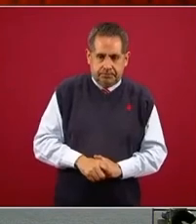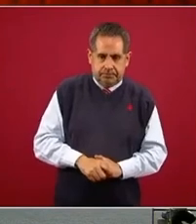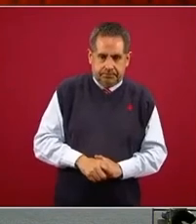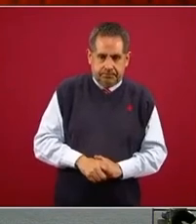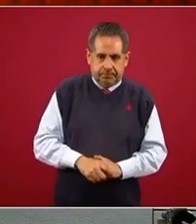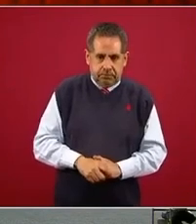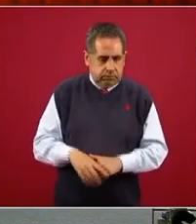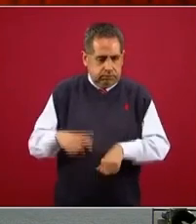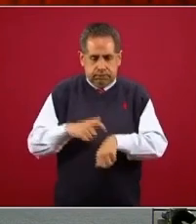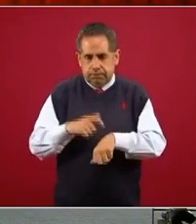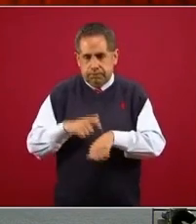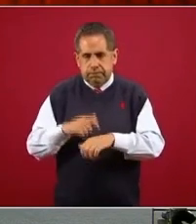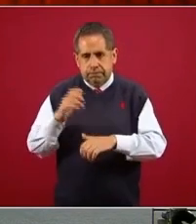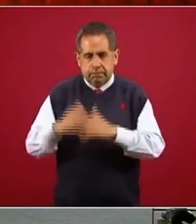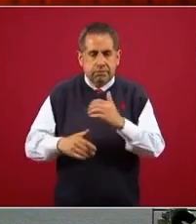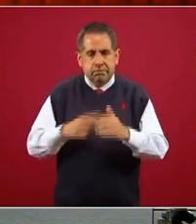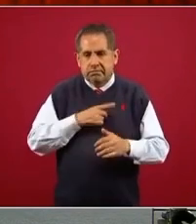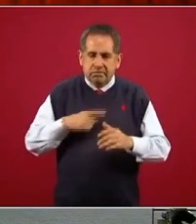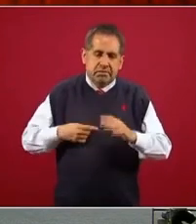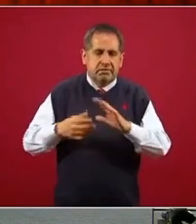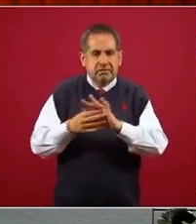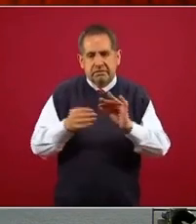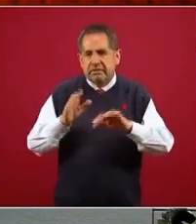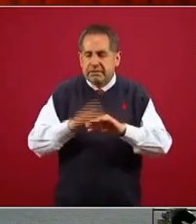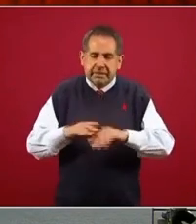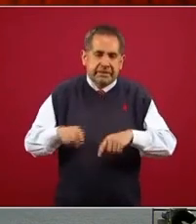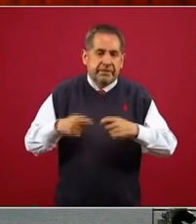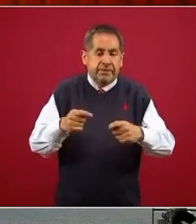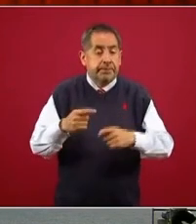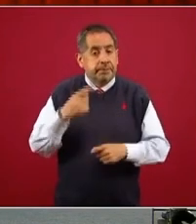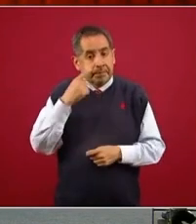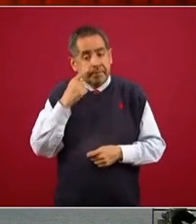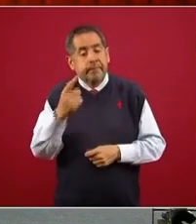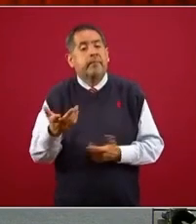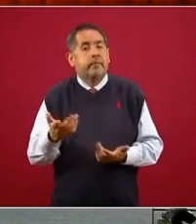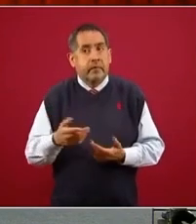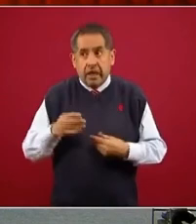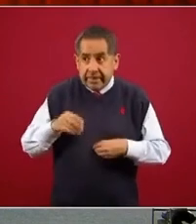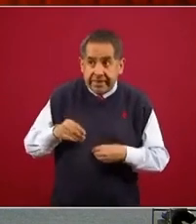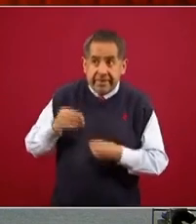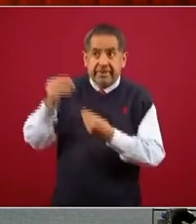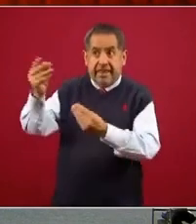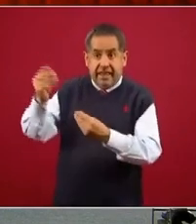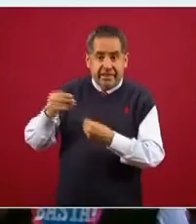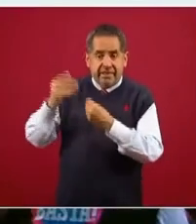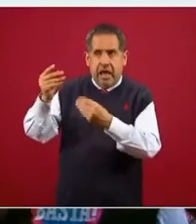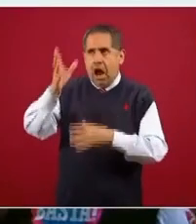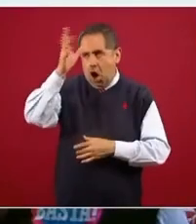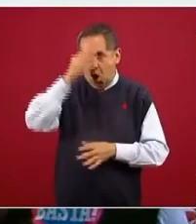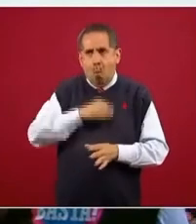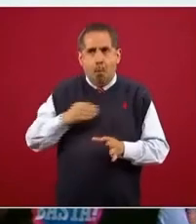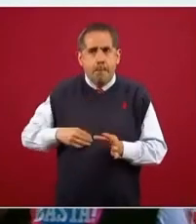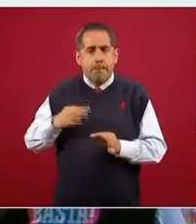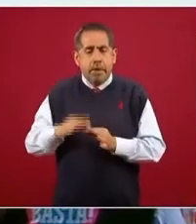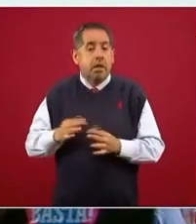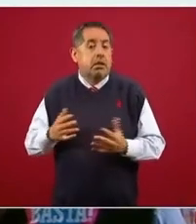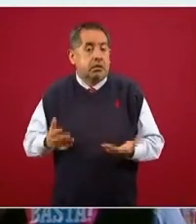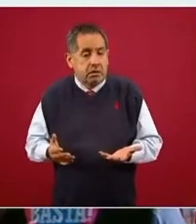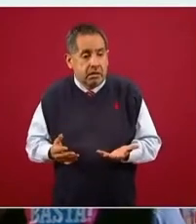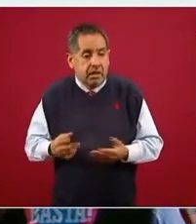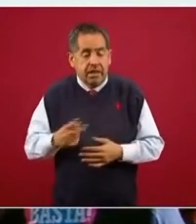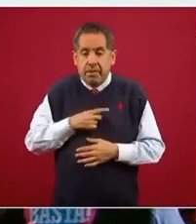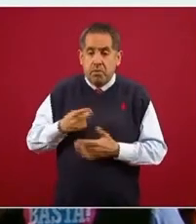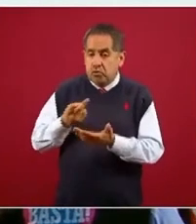Bueno, el tiempo se acorta, tenemos que aportar y para lograr hacer el cumplimiento del tratado, tenemos que